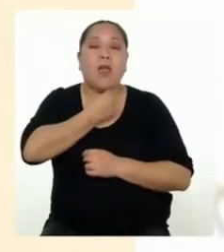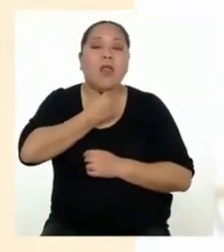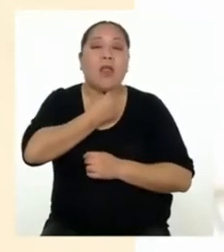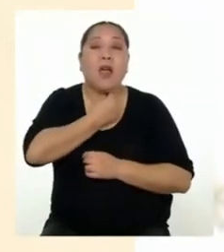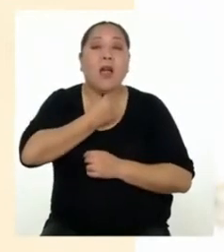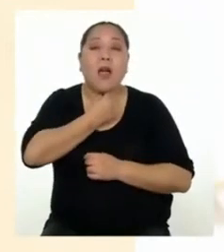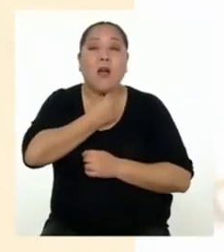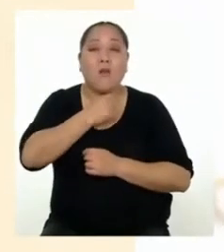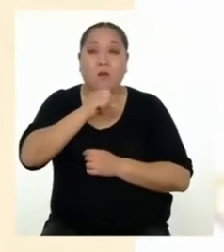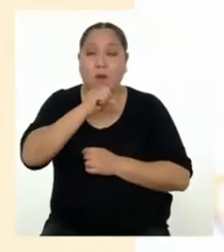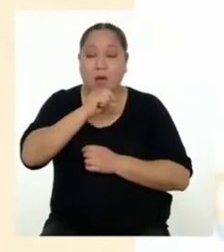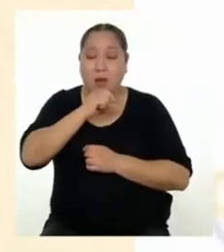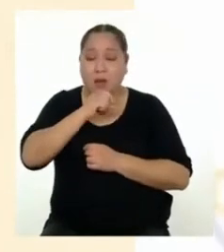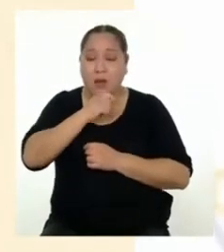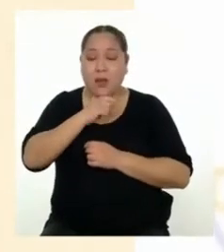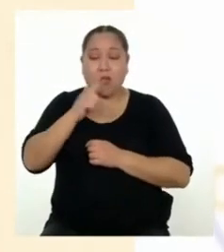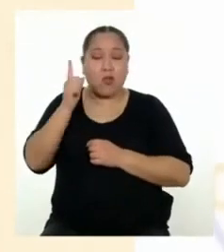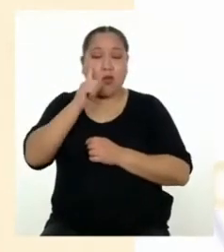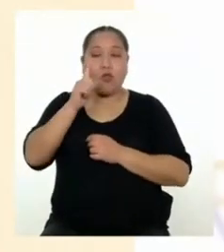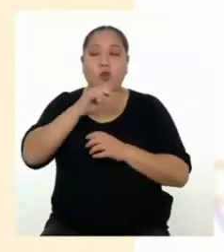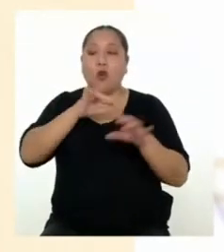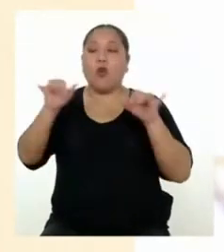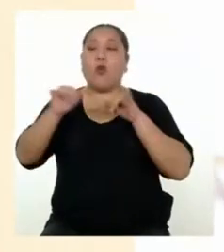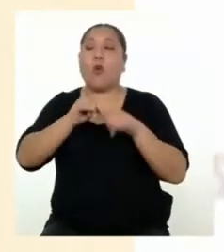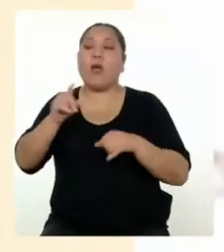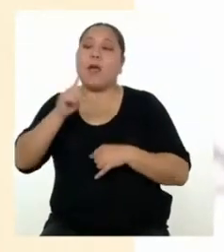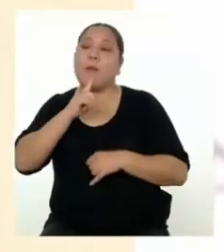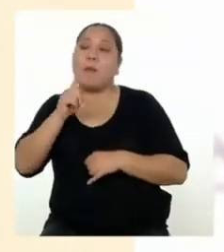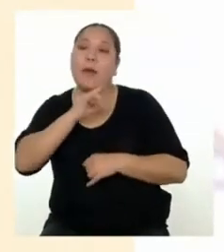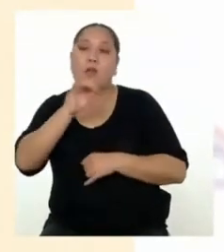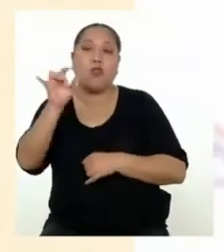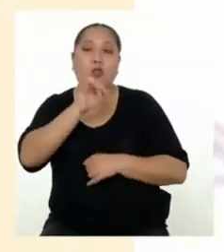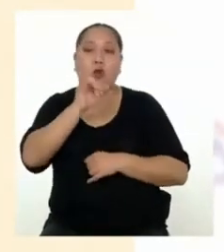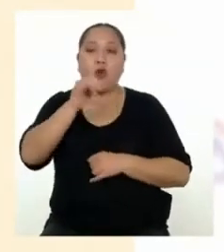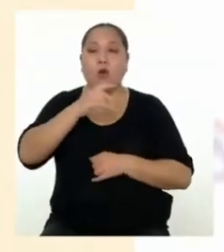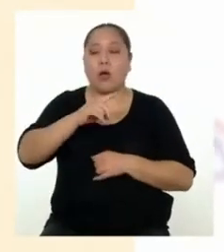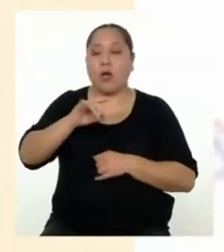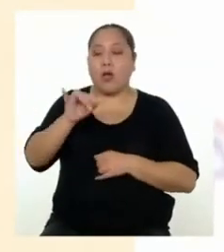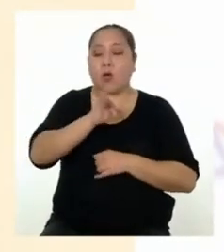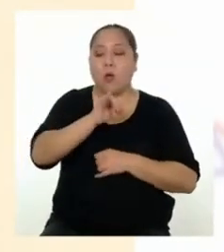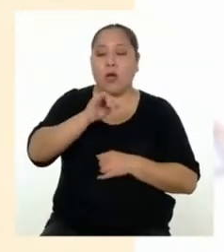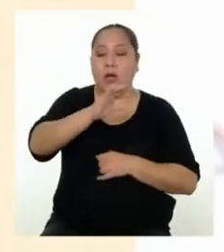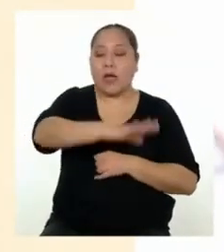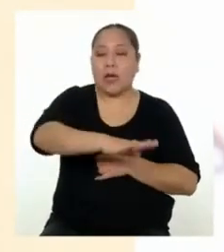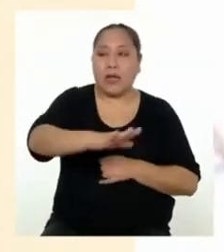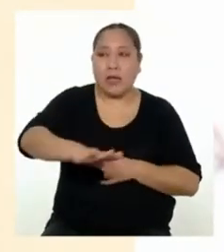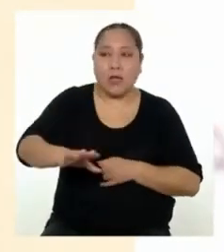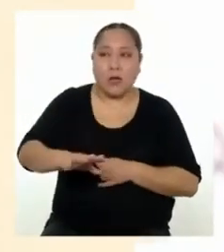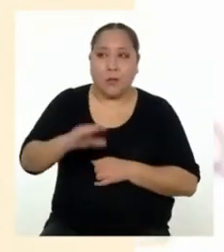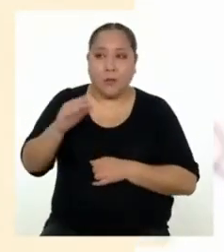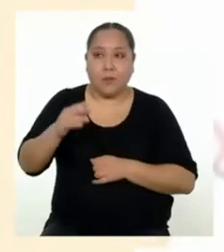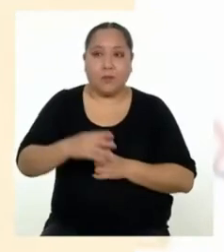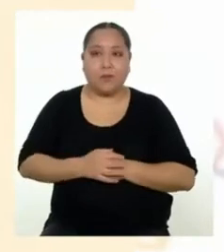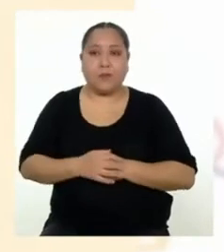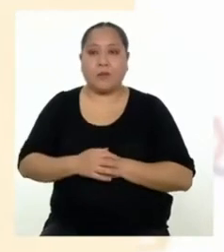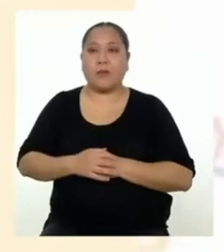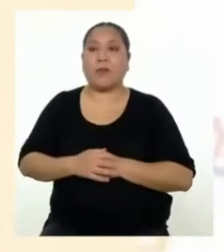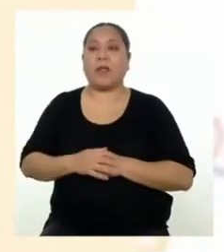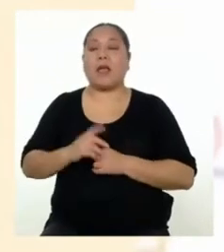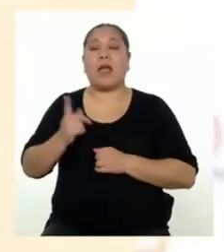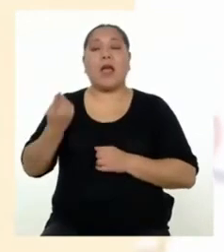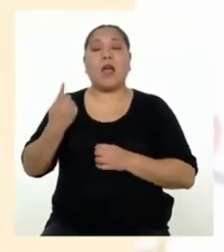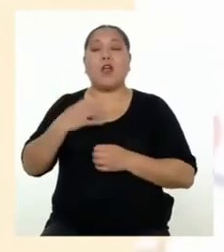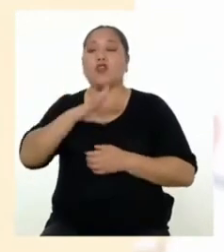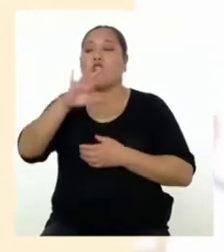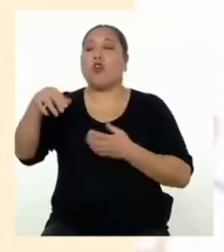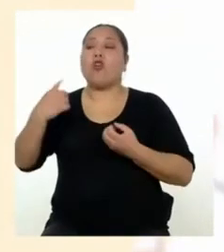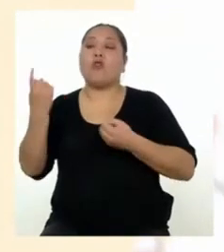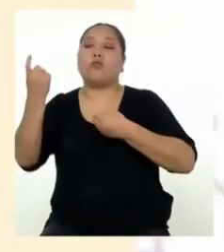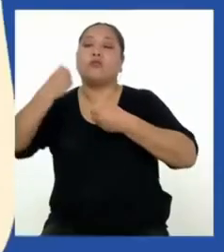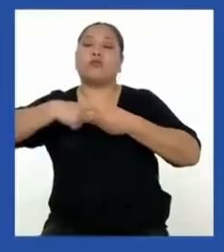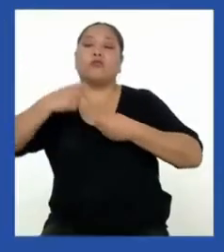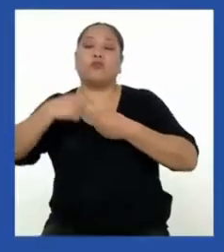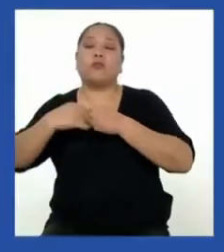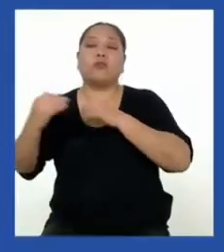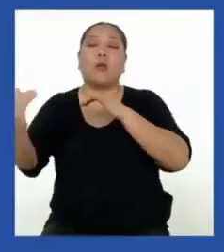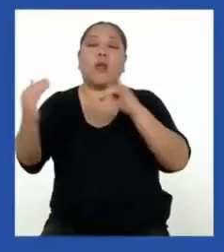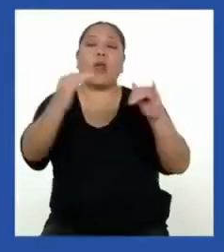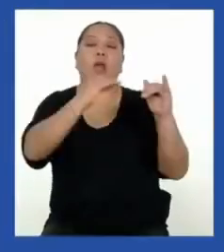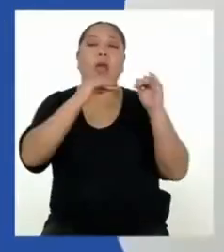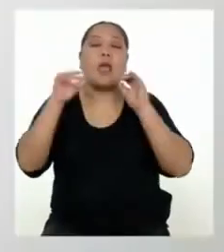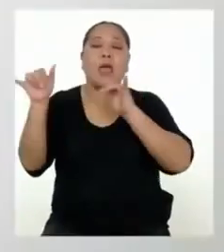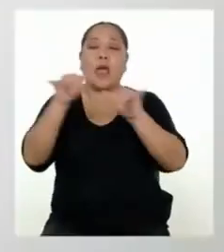el hermano pequeño. Entonces ya tenemos la idea clave que abordaremos en nuestro tercer acuerdo. Involucrarnos todos por igual.